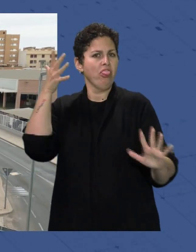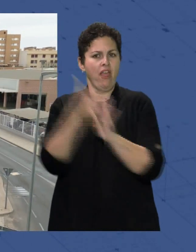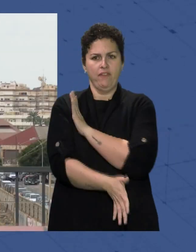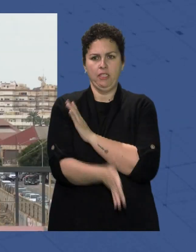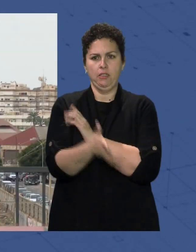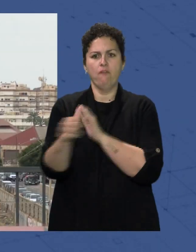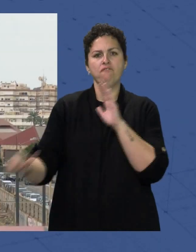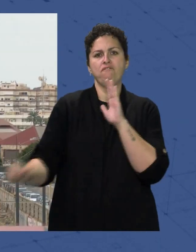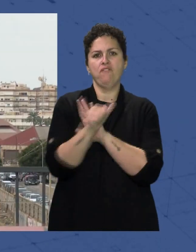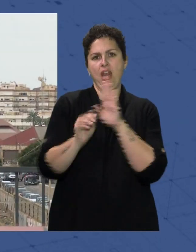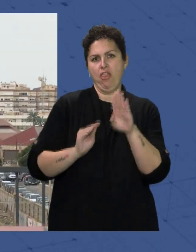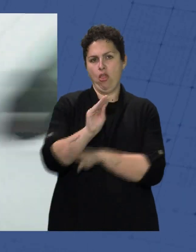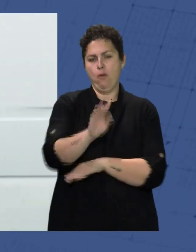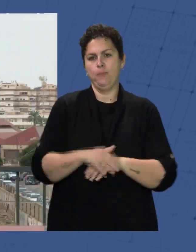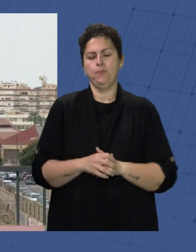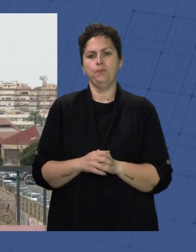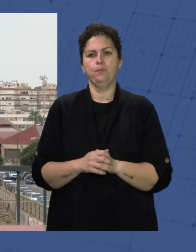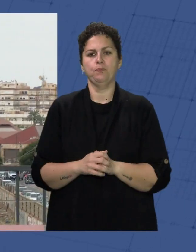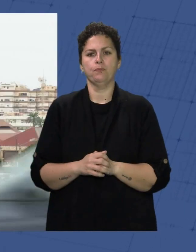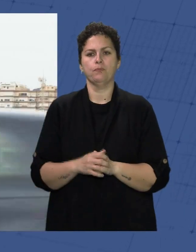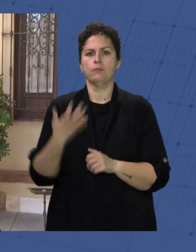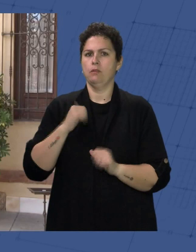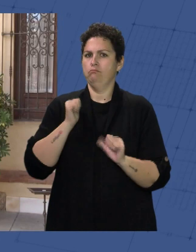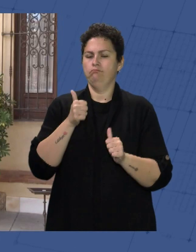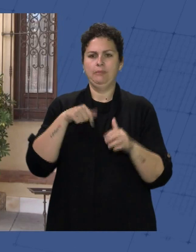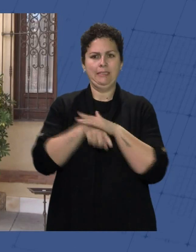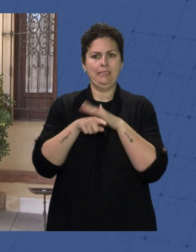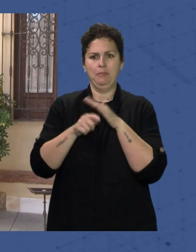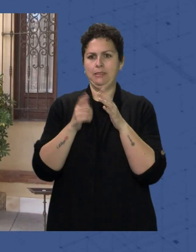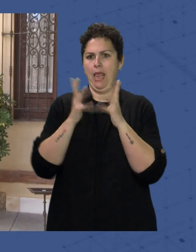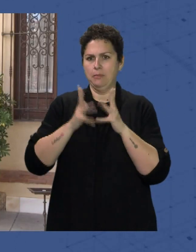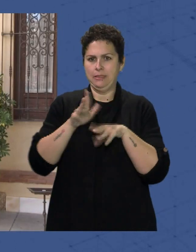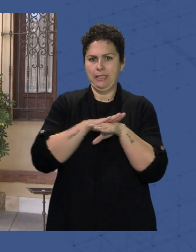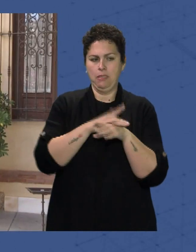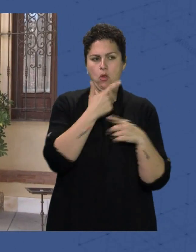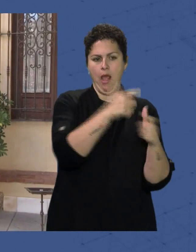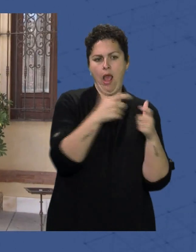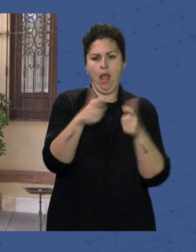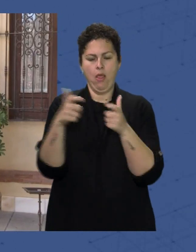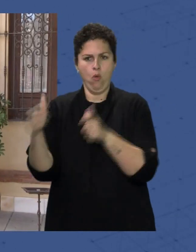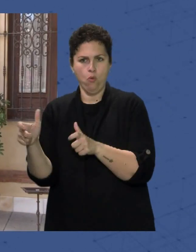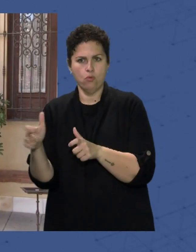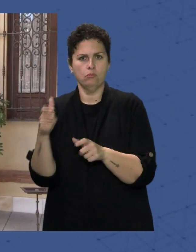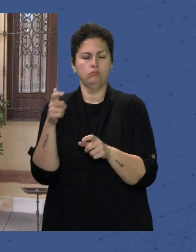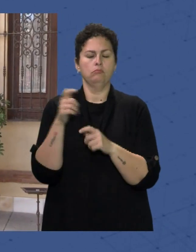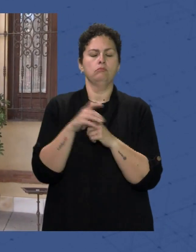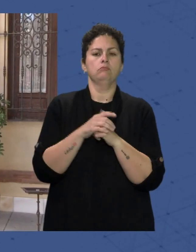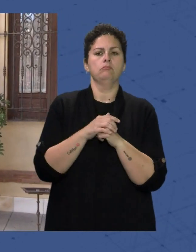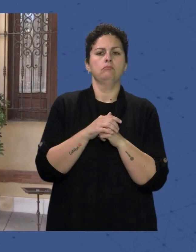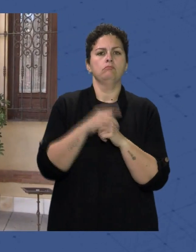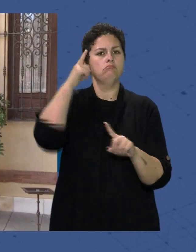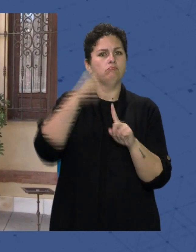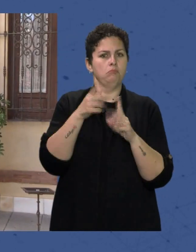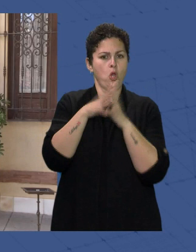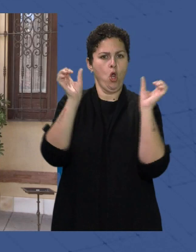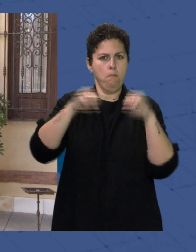financiación Vamos a proceder A iniciar Todos los también Administrativos Por parte de cada Administración Pues para llevar a cabo Esa aprobación Del